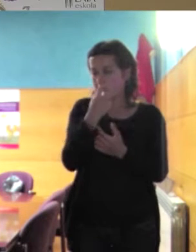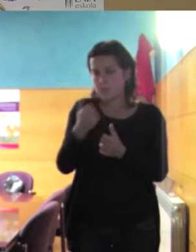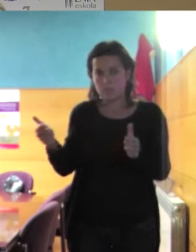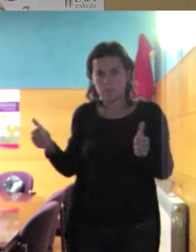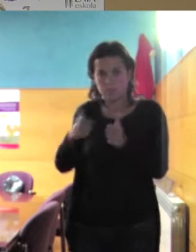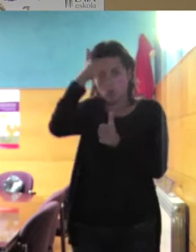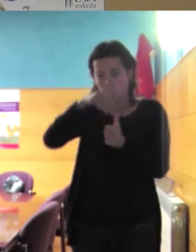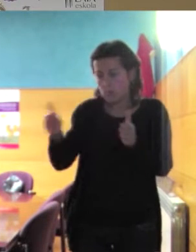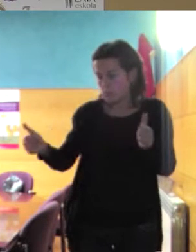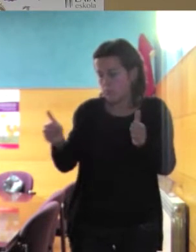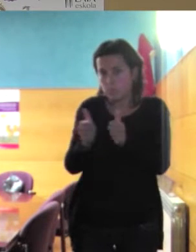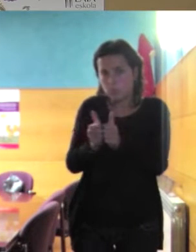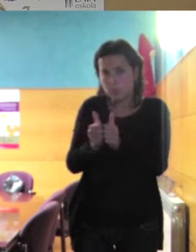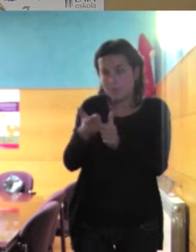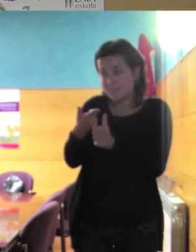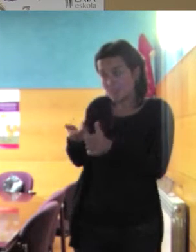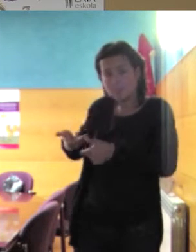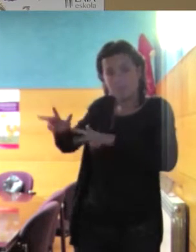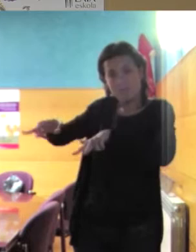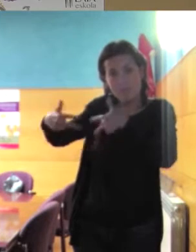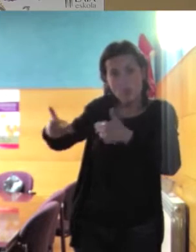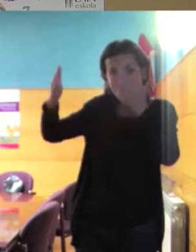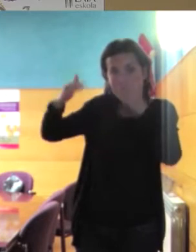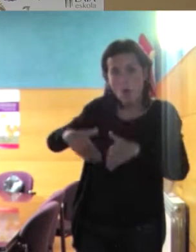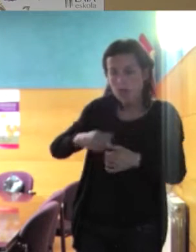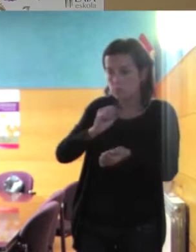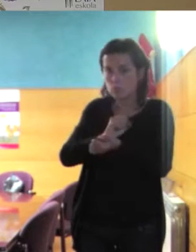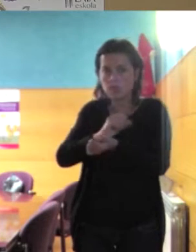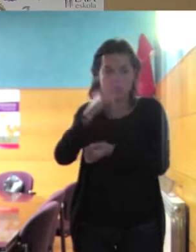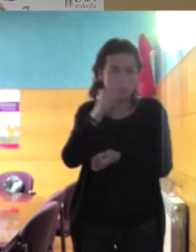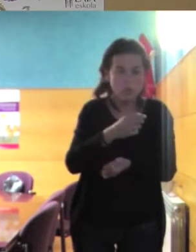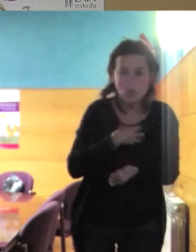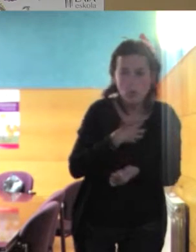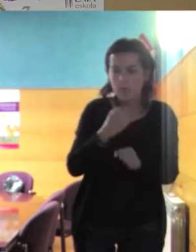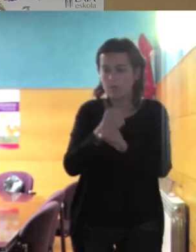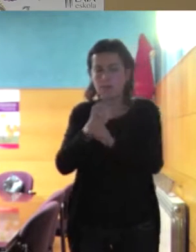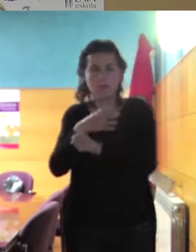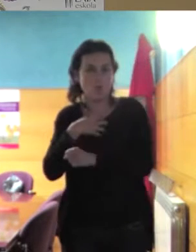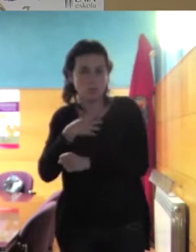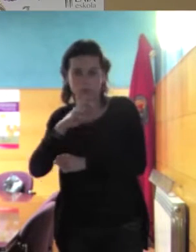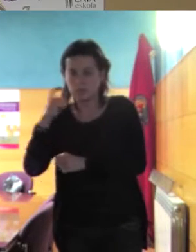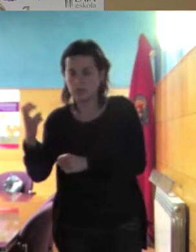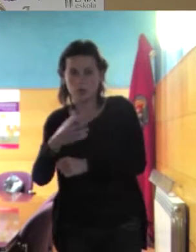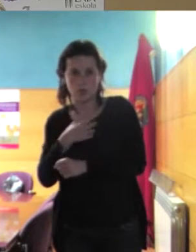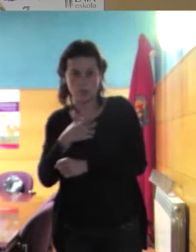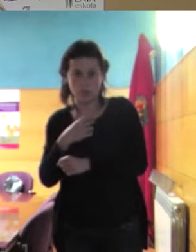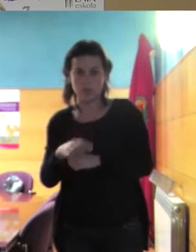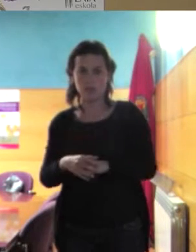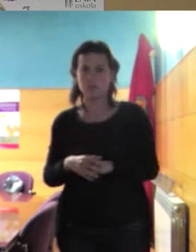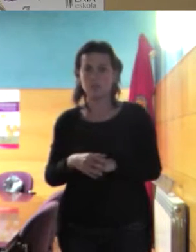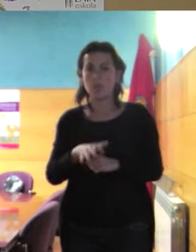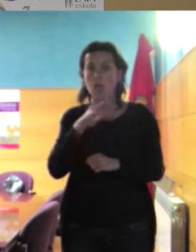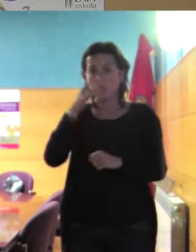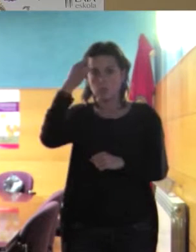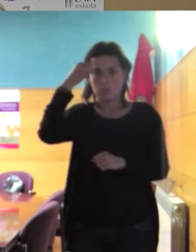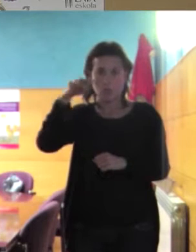no pueden trabajar no pueden viajar no pueden salir de la cárcel etcétera en este momento sabemos por los medios que hay